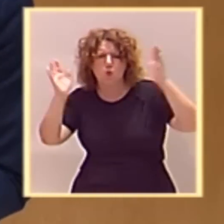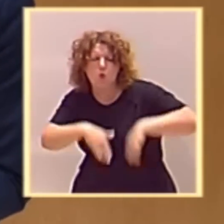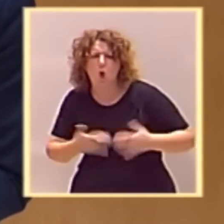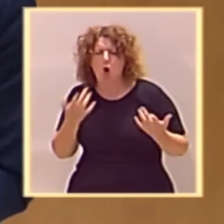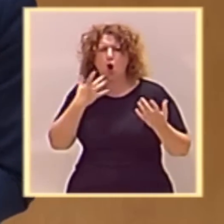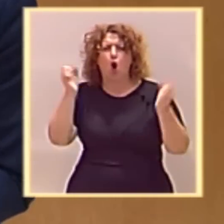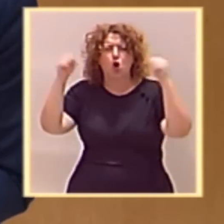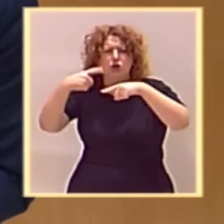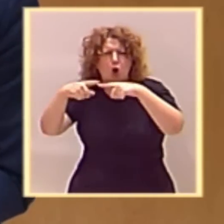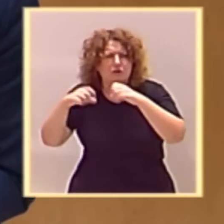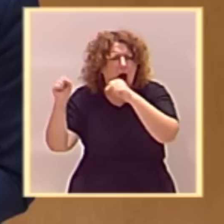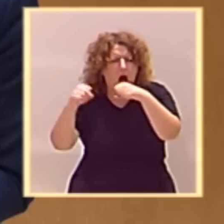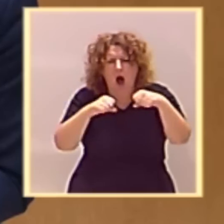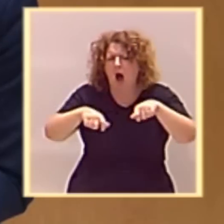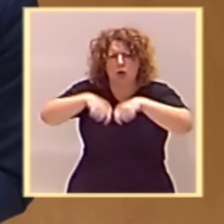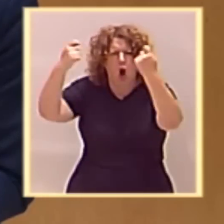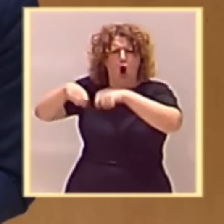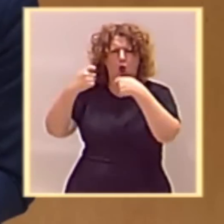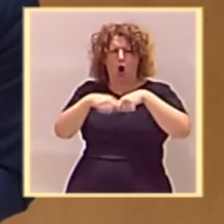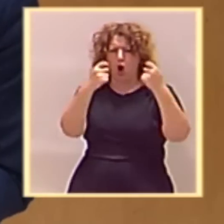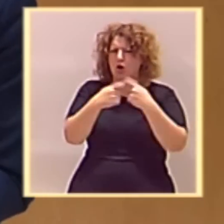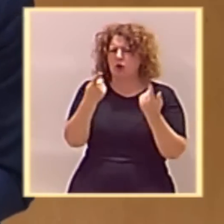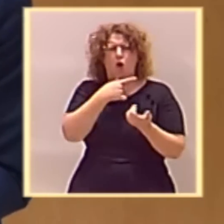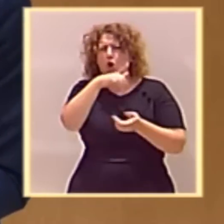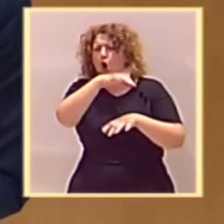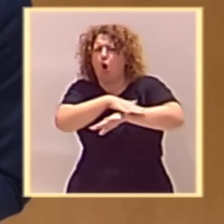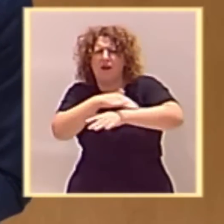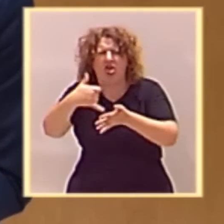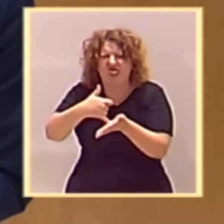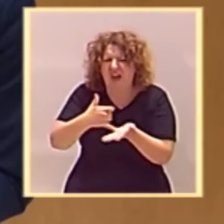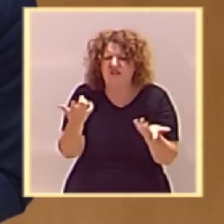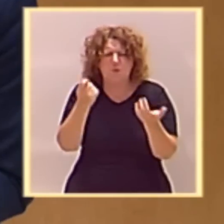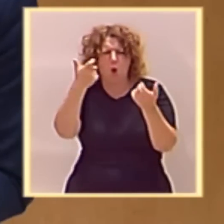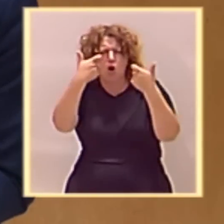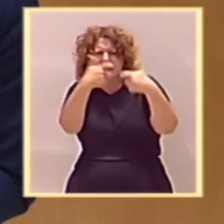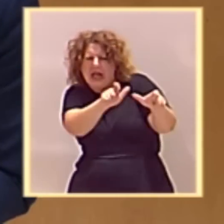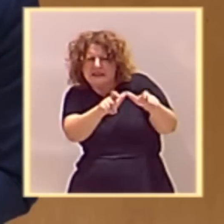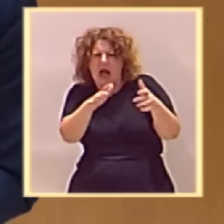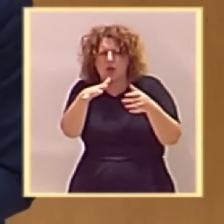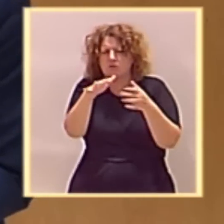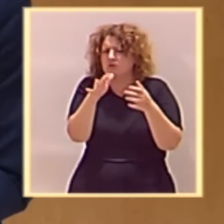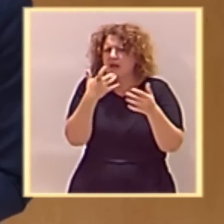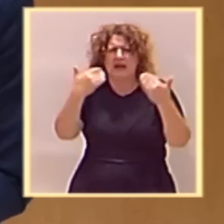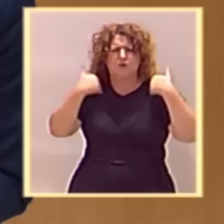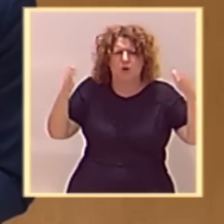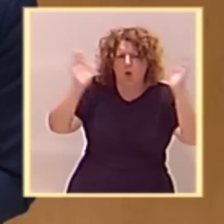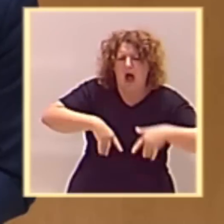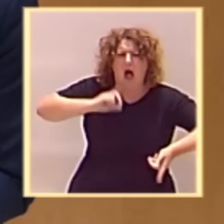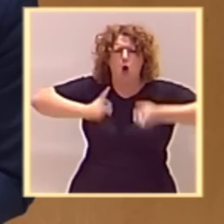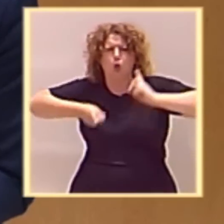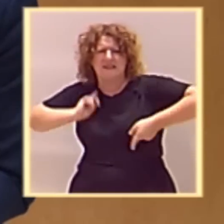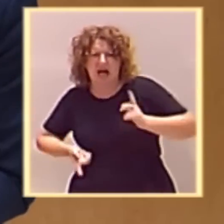consensos. Este es un Gobierno débil, sectario, irresponsable, autoritario.